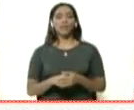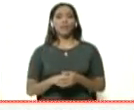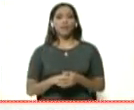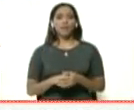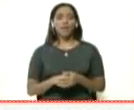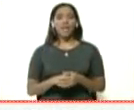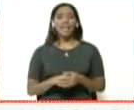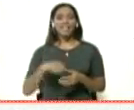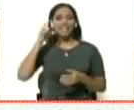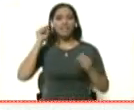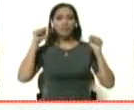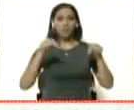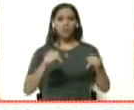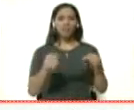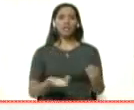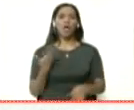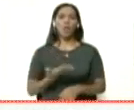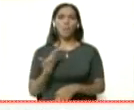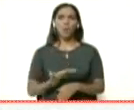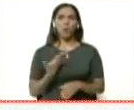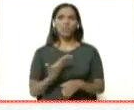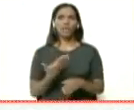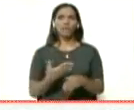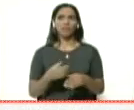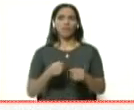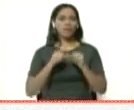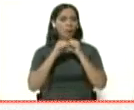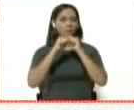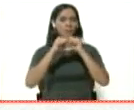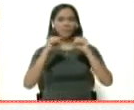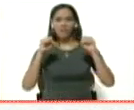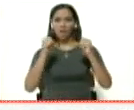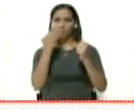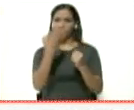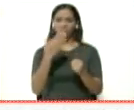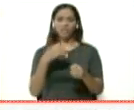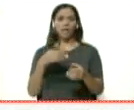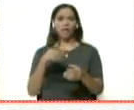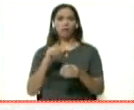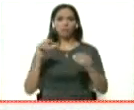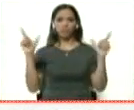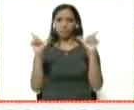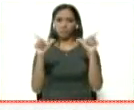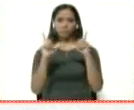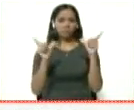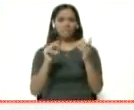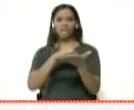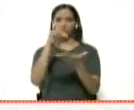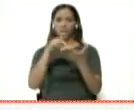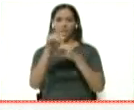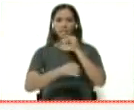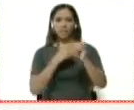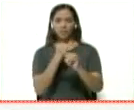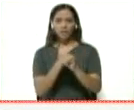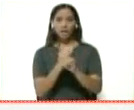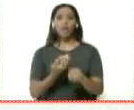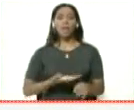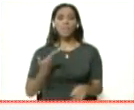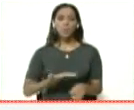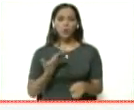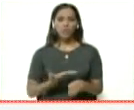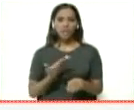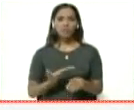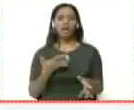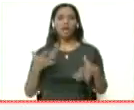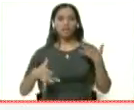Moros, el día de hoy en esta importante rueda de prensa ante los medios de comunicación nacionales e internacionales, importantes acciones